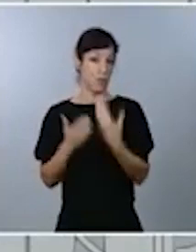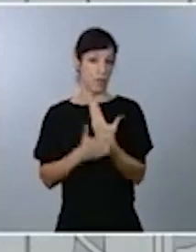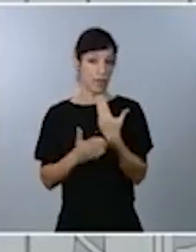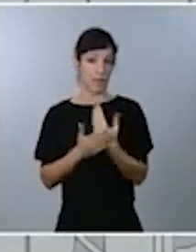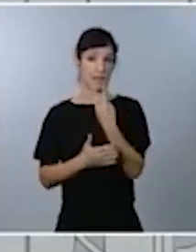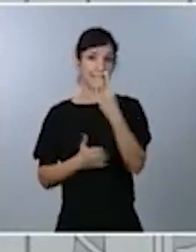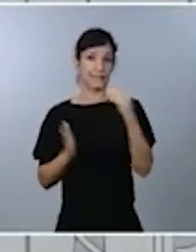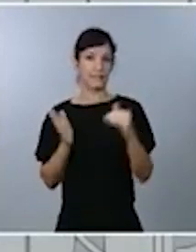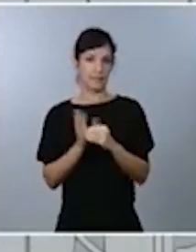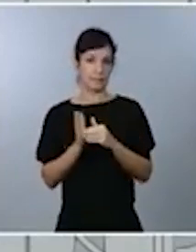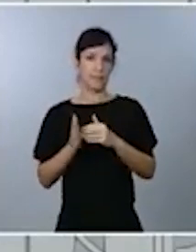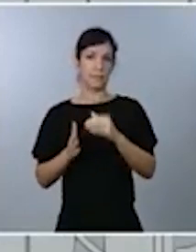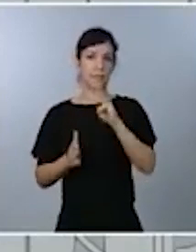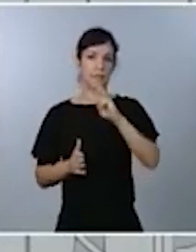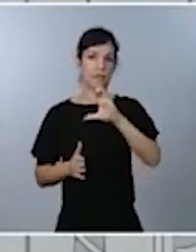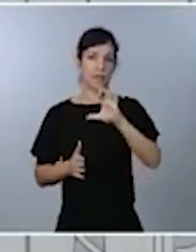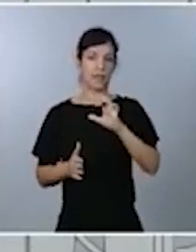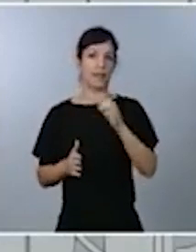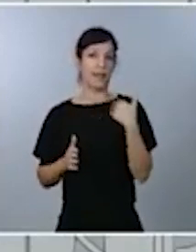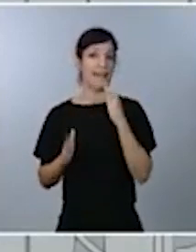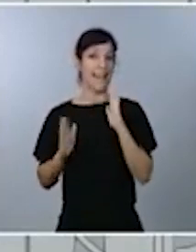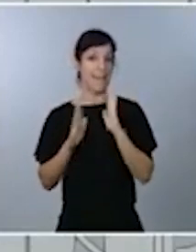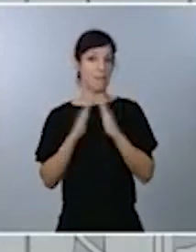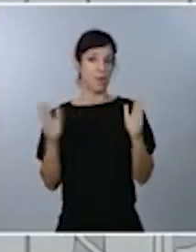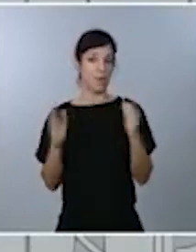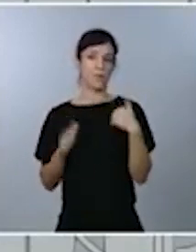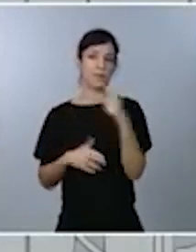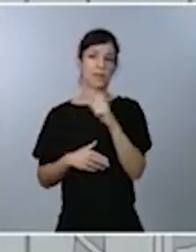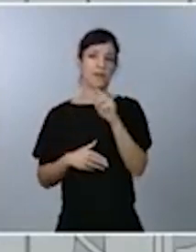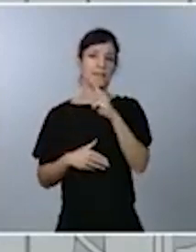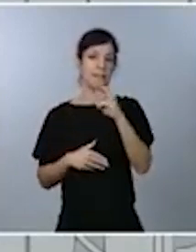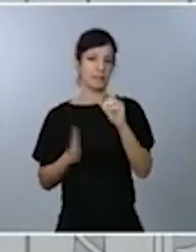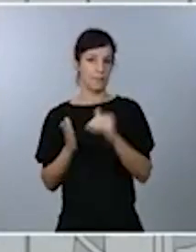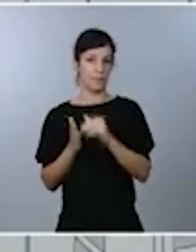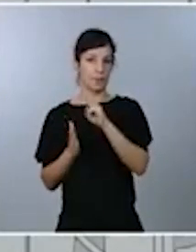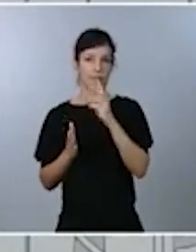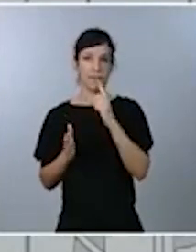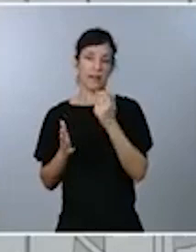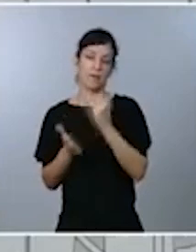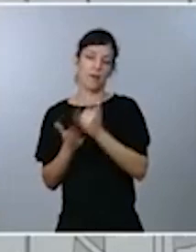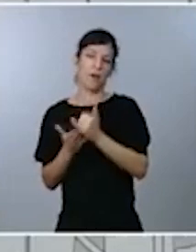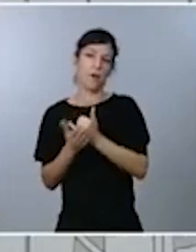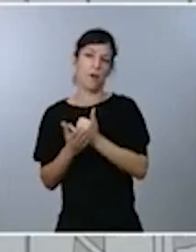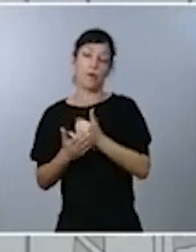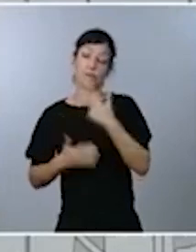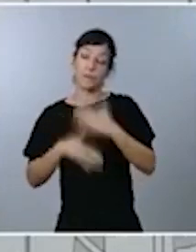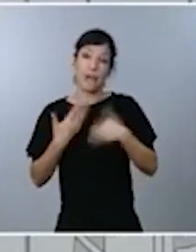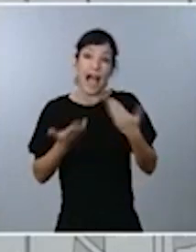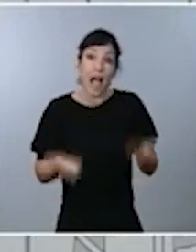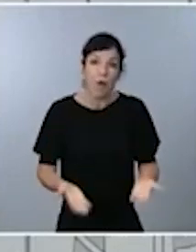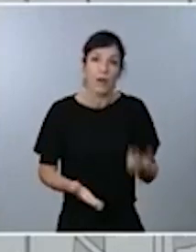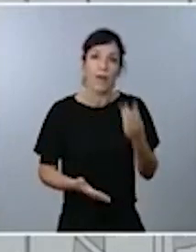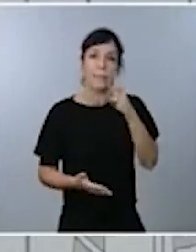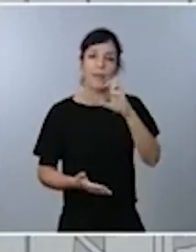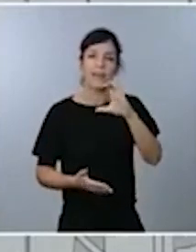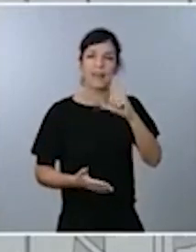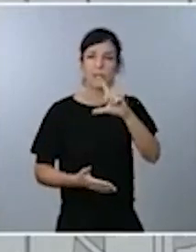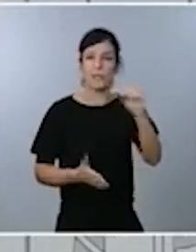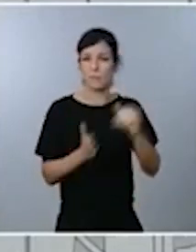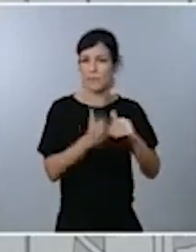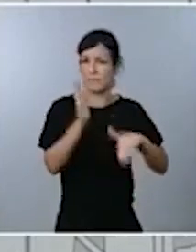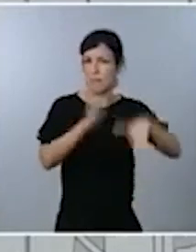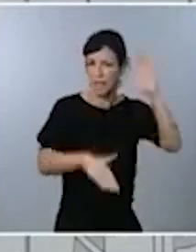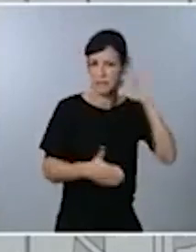semanas de esa primera ola a más de 100.000 en estos momentos. De hecho, en la primera semana de octubre